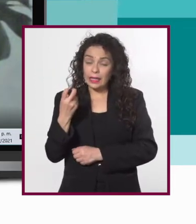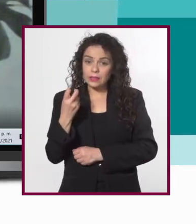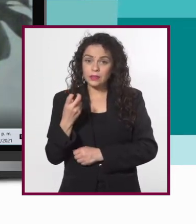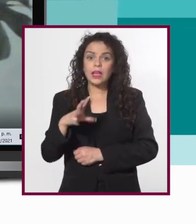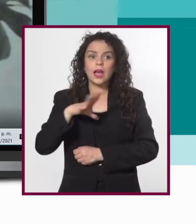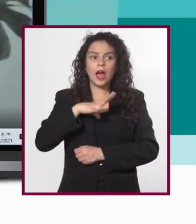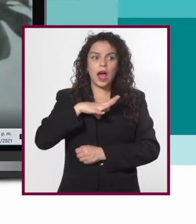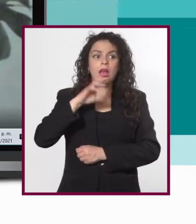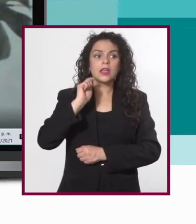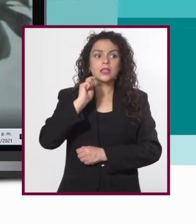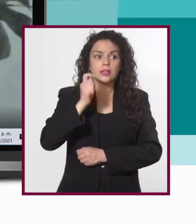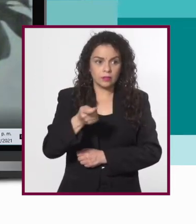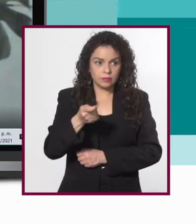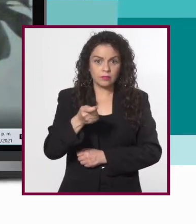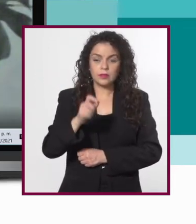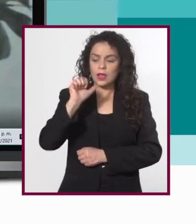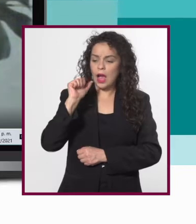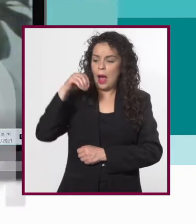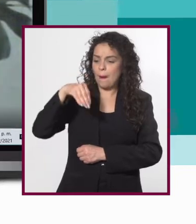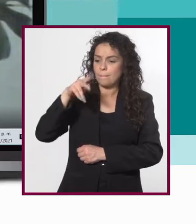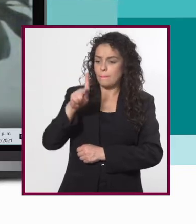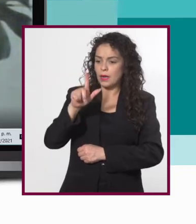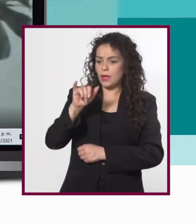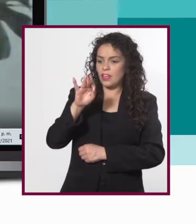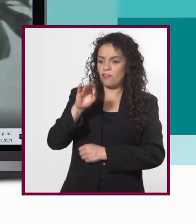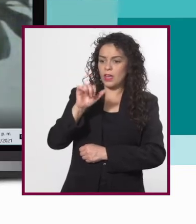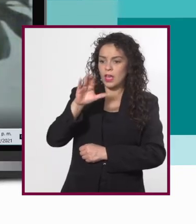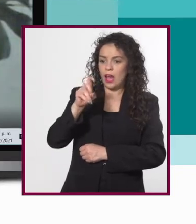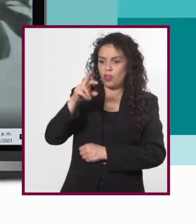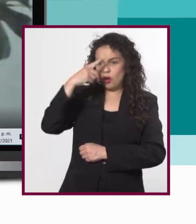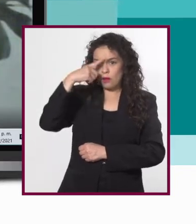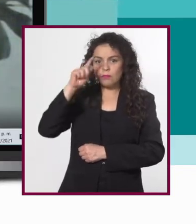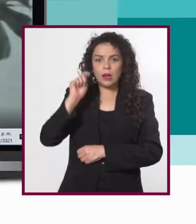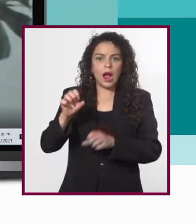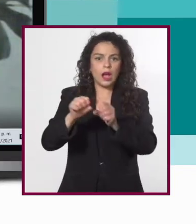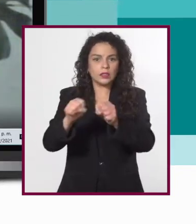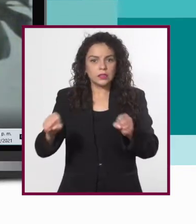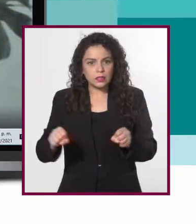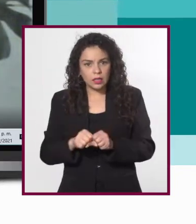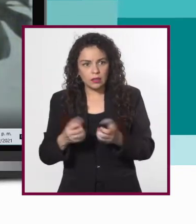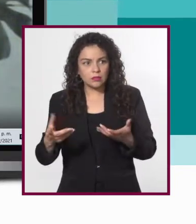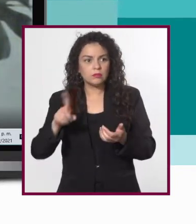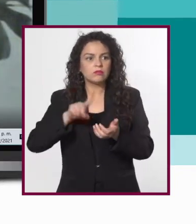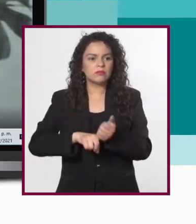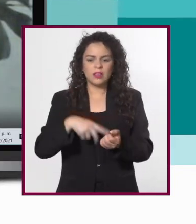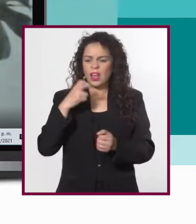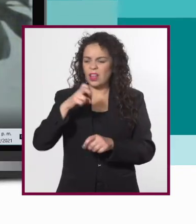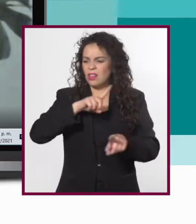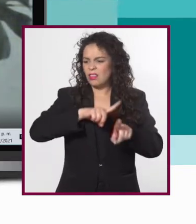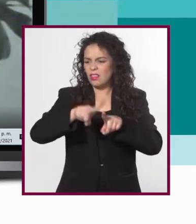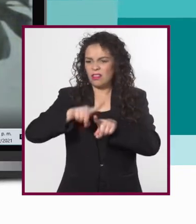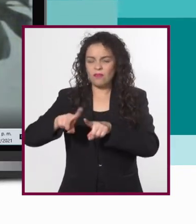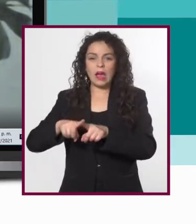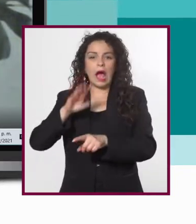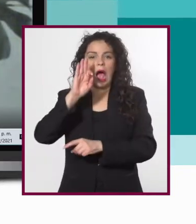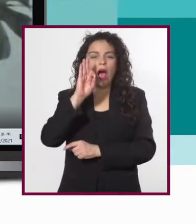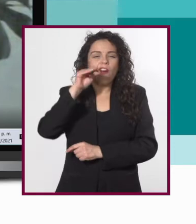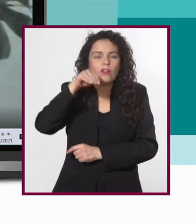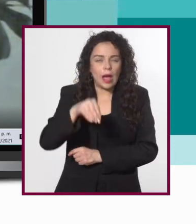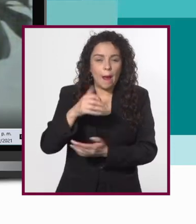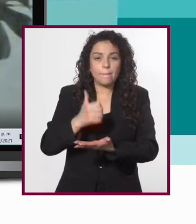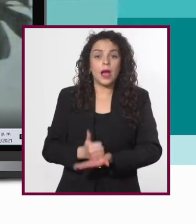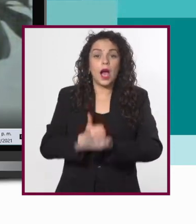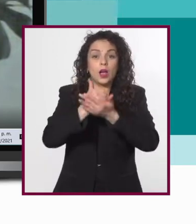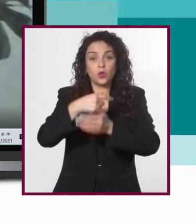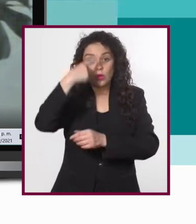existe también amplificadores para los salones de clases, EPM, Roger, que